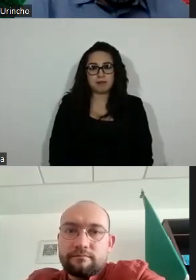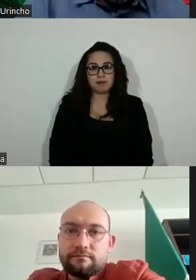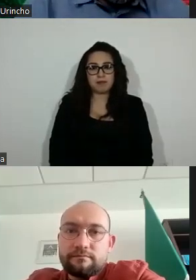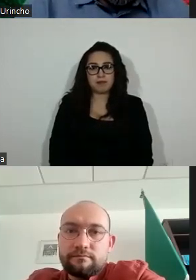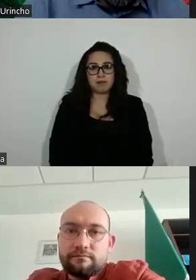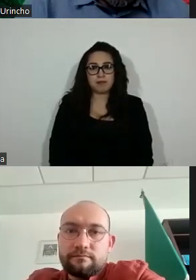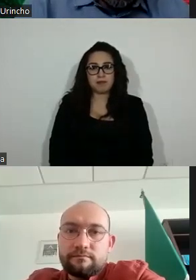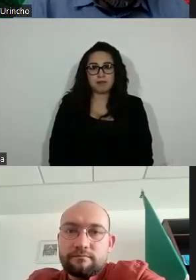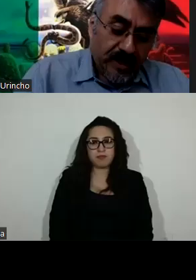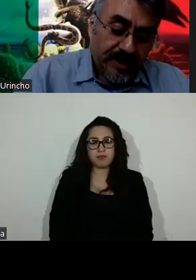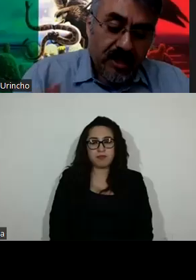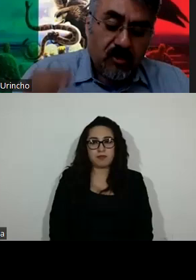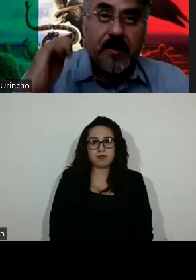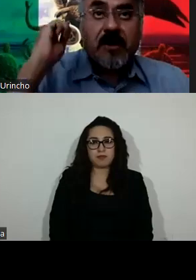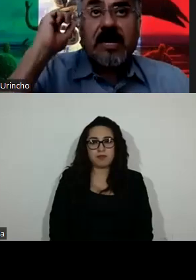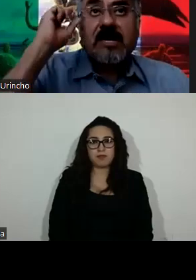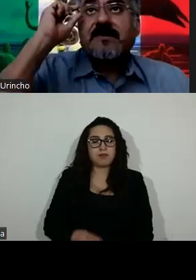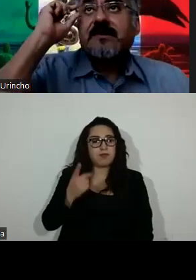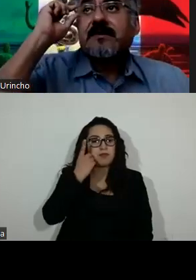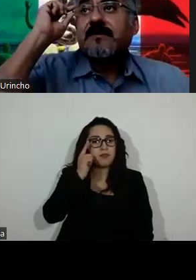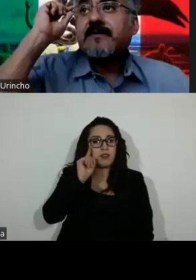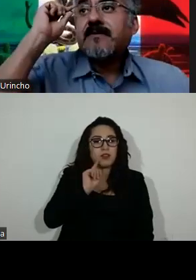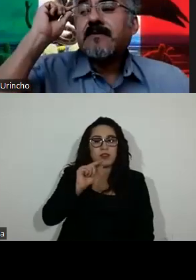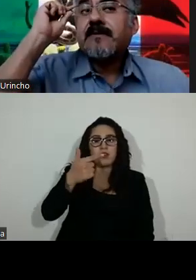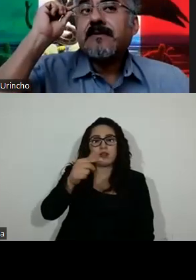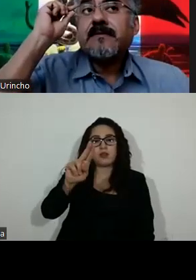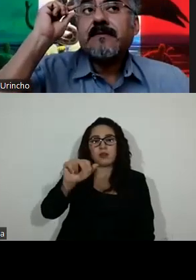diputado. Diputada Guadalupe Morales.